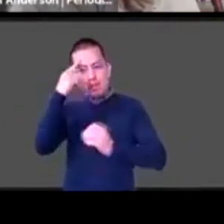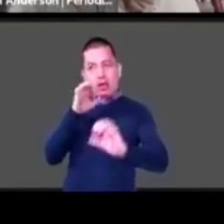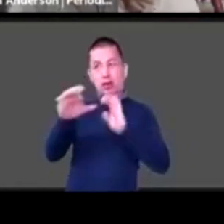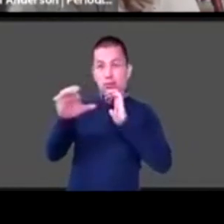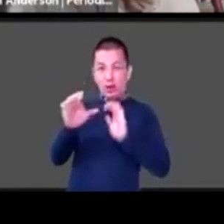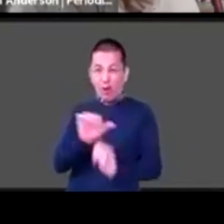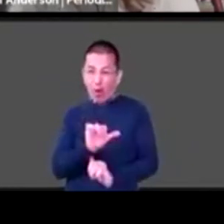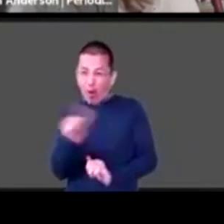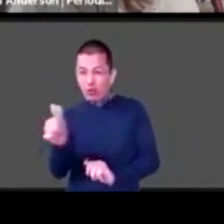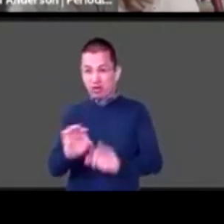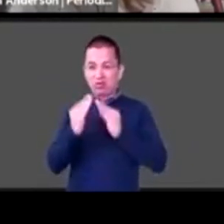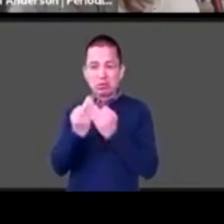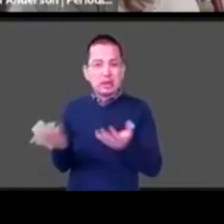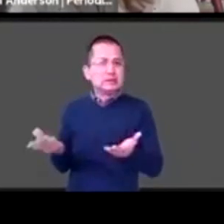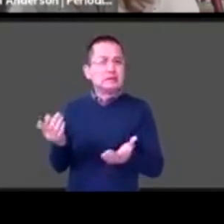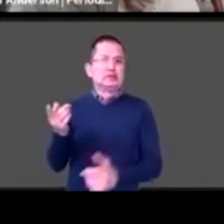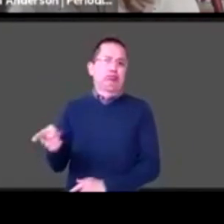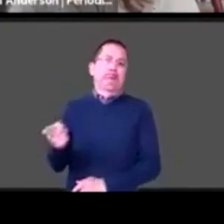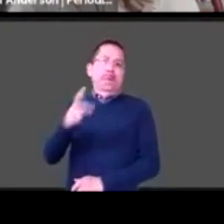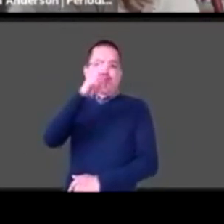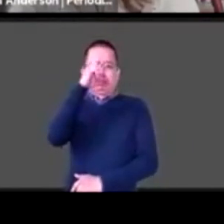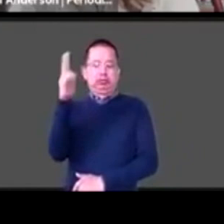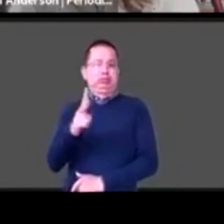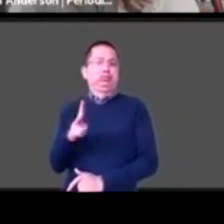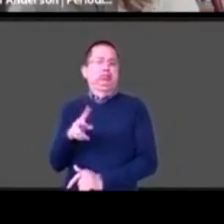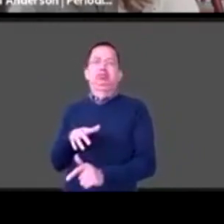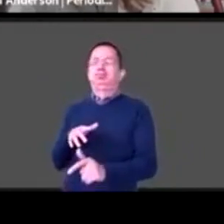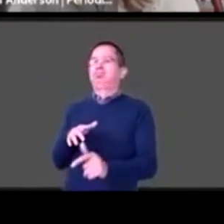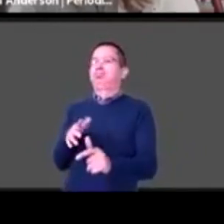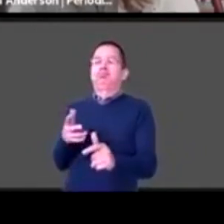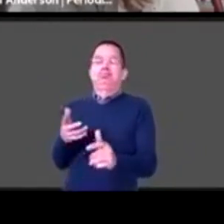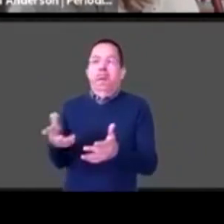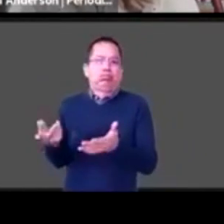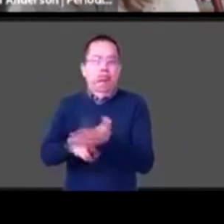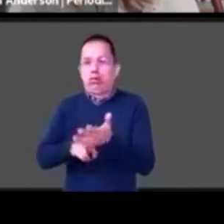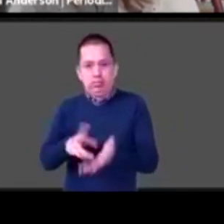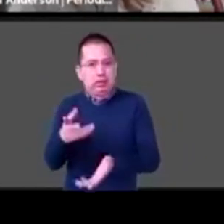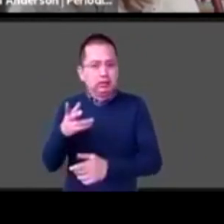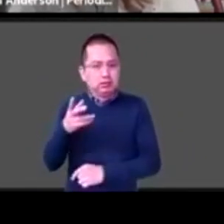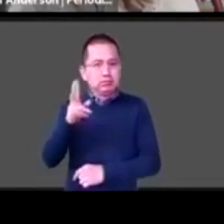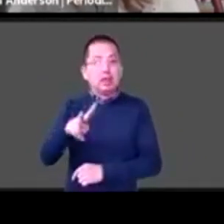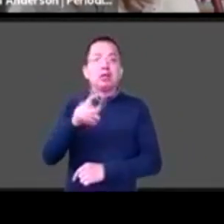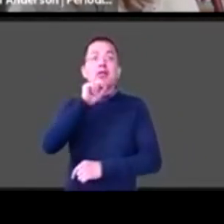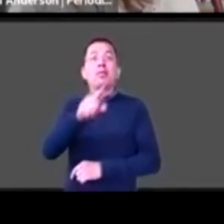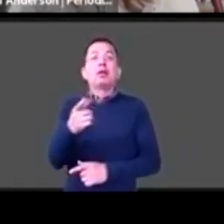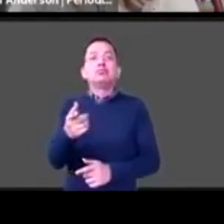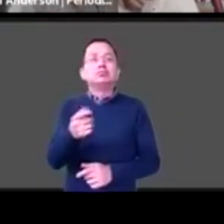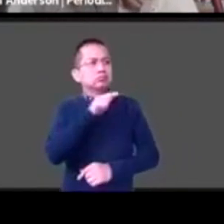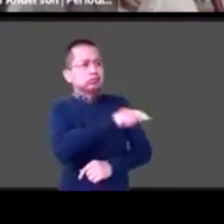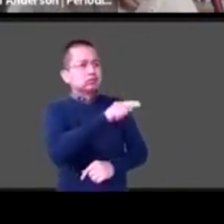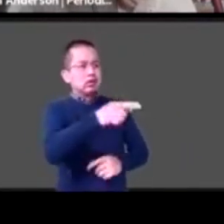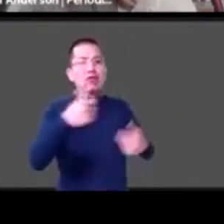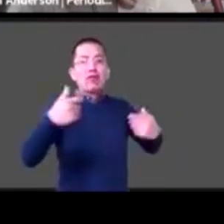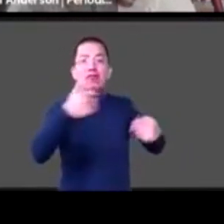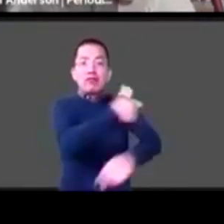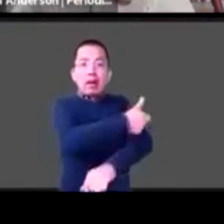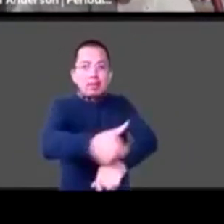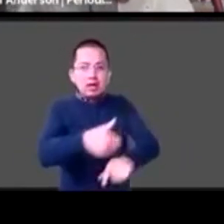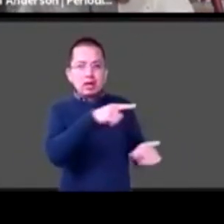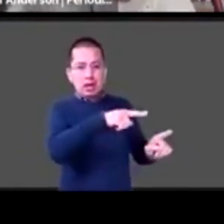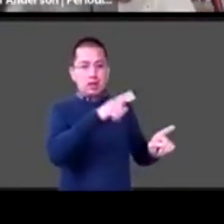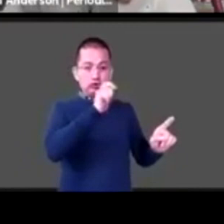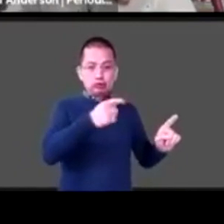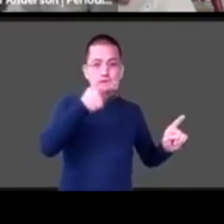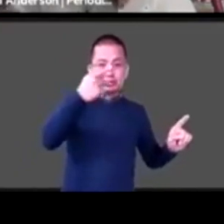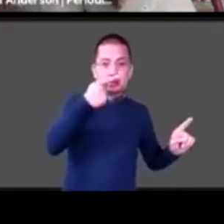caótico y sobre todo con las familias que obviamente si no hablan español si hablan idiomas si